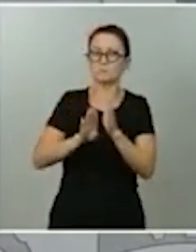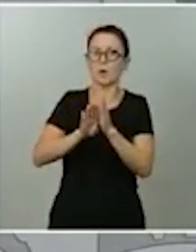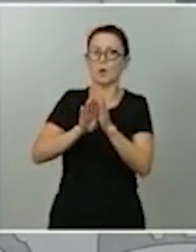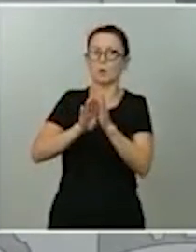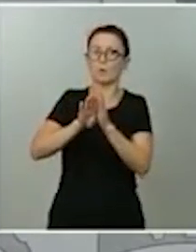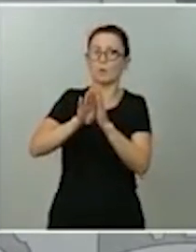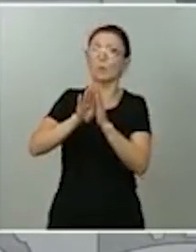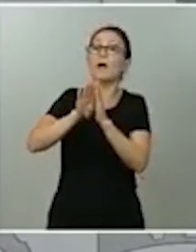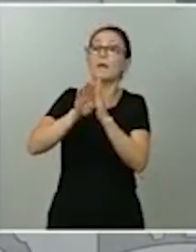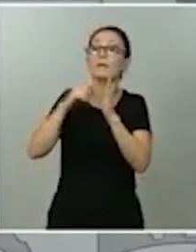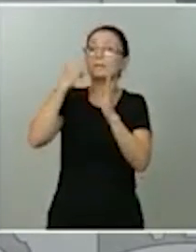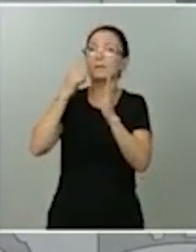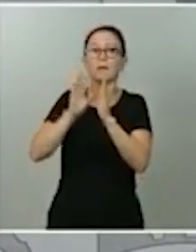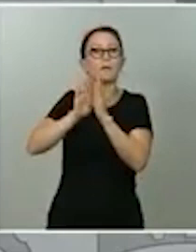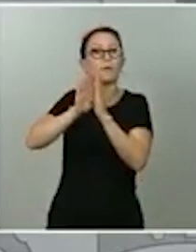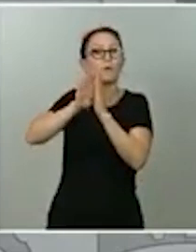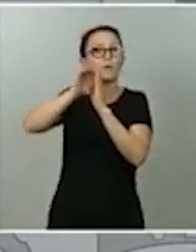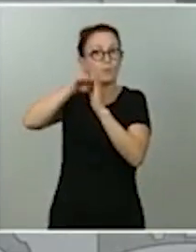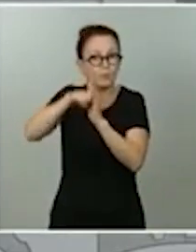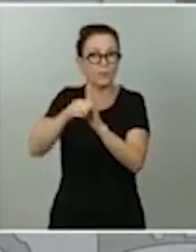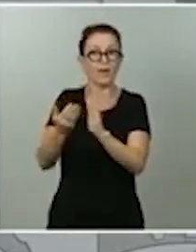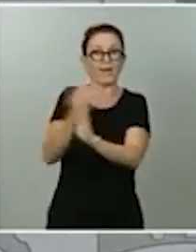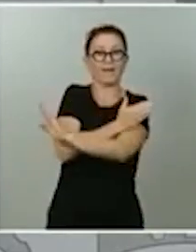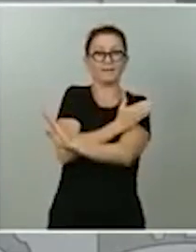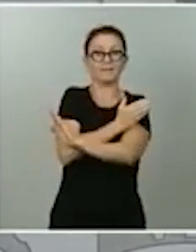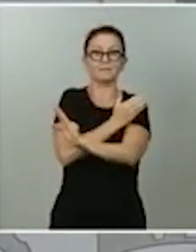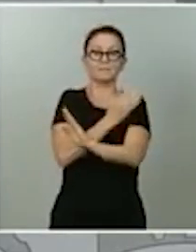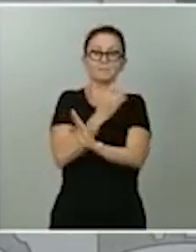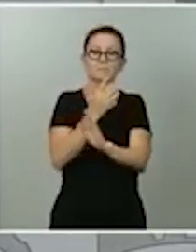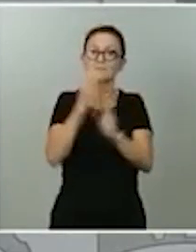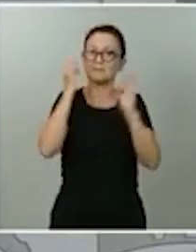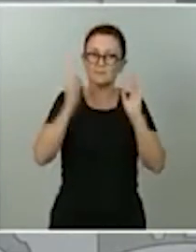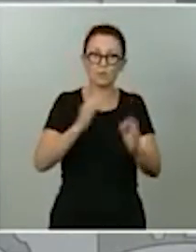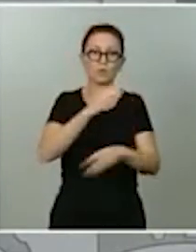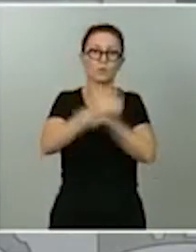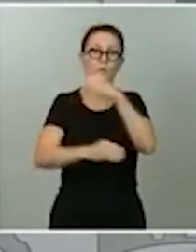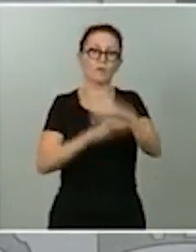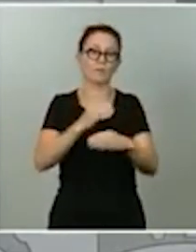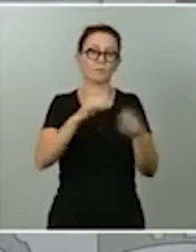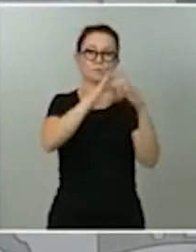con la responsabilidad de cada uno y con la unidad de todos. Muchas gracias.